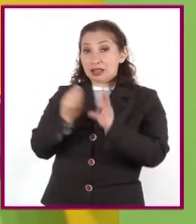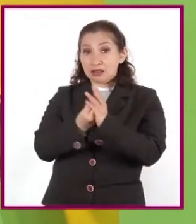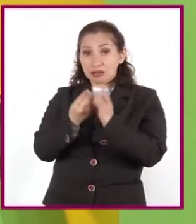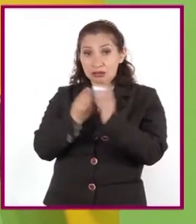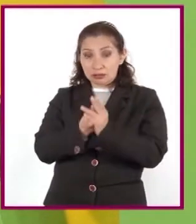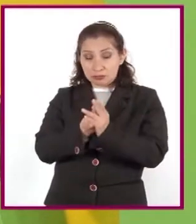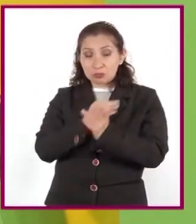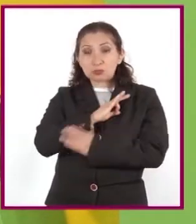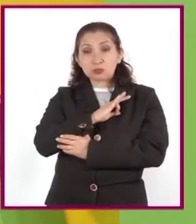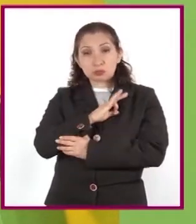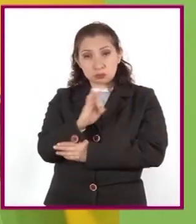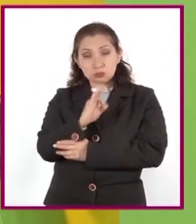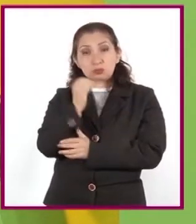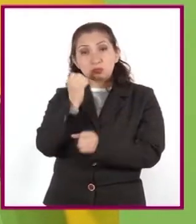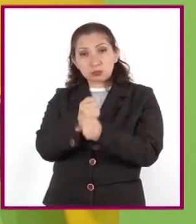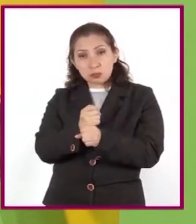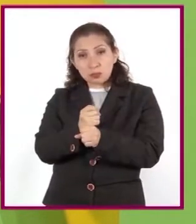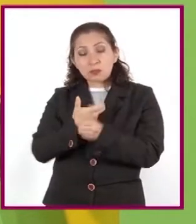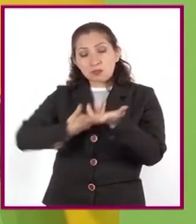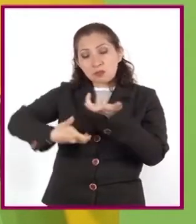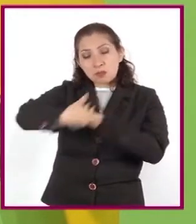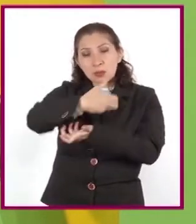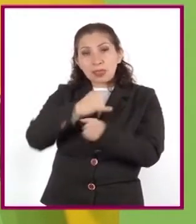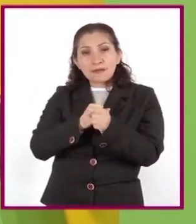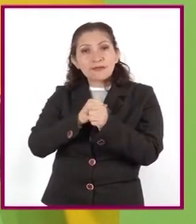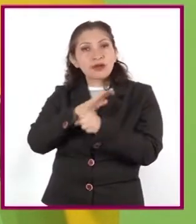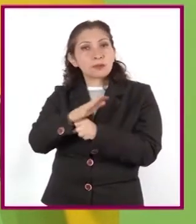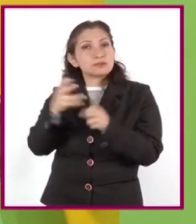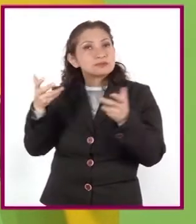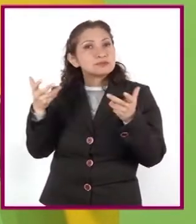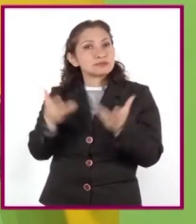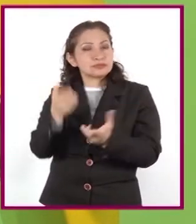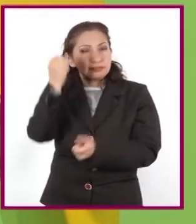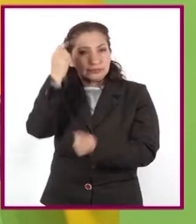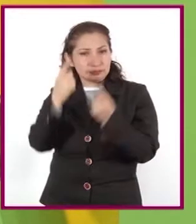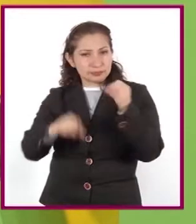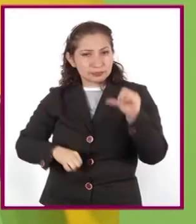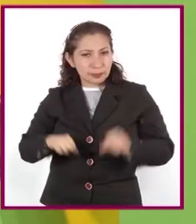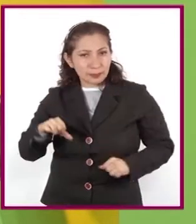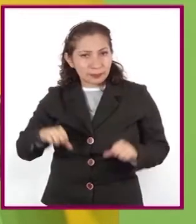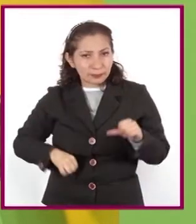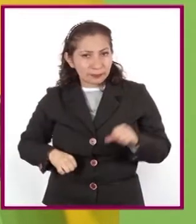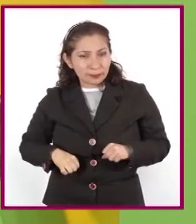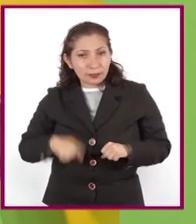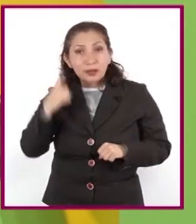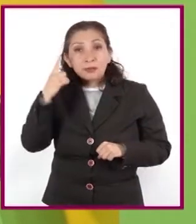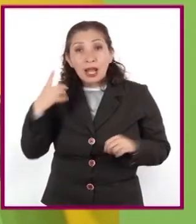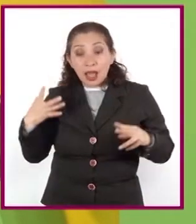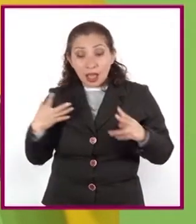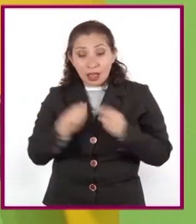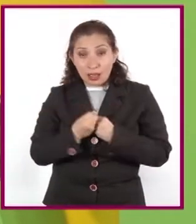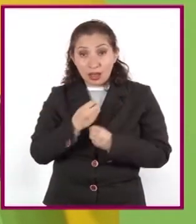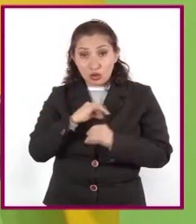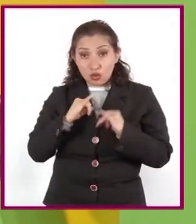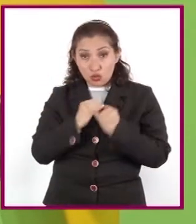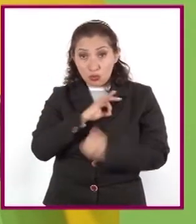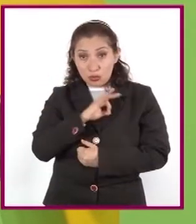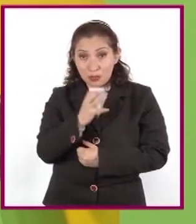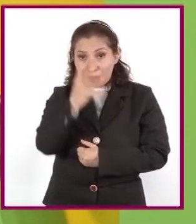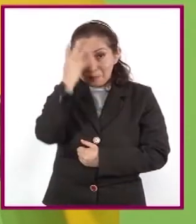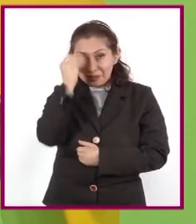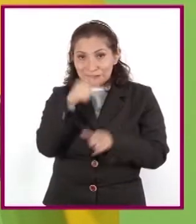tendremos la oportunidad de compartir información y desarrollar algunas actividades para que juntos podamos seguir